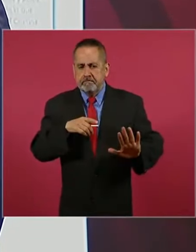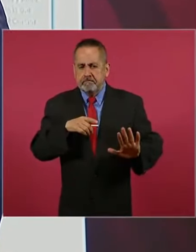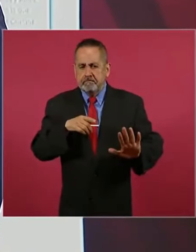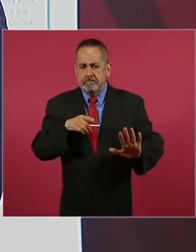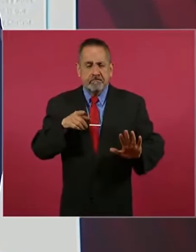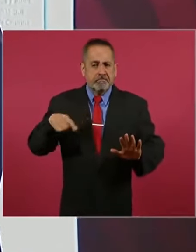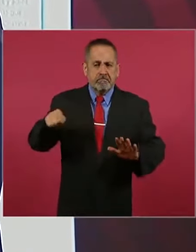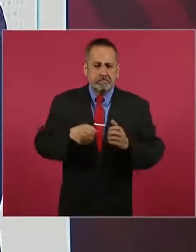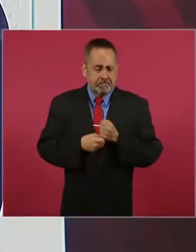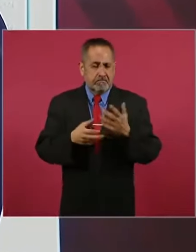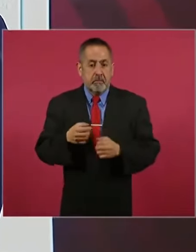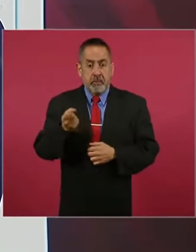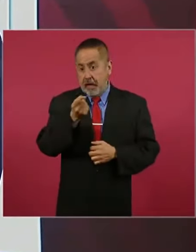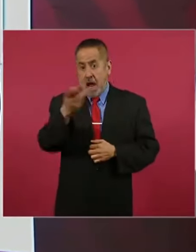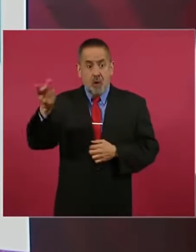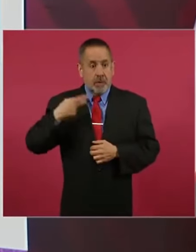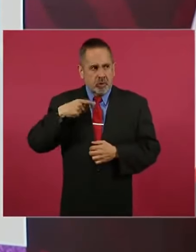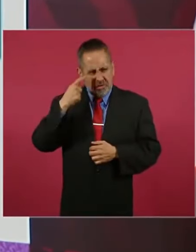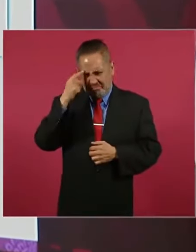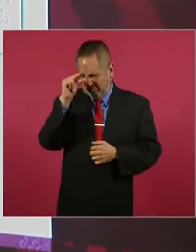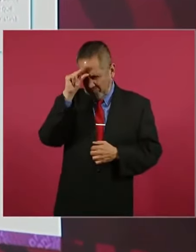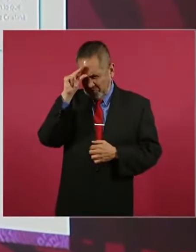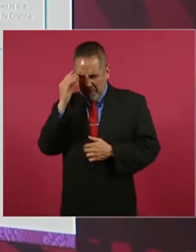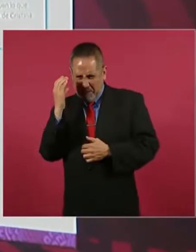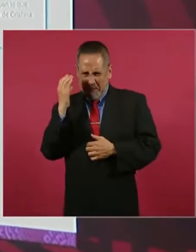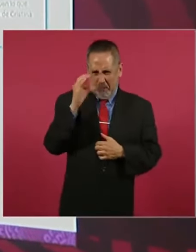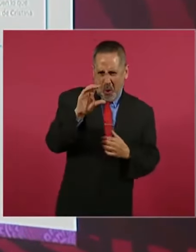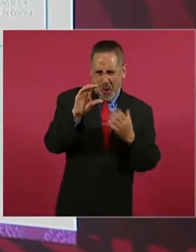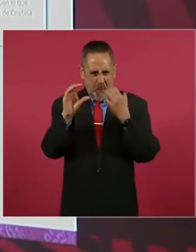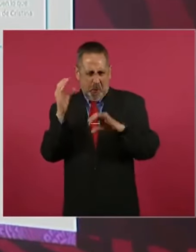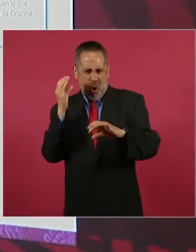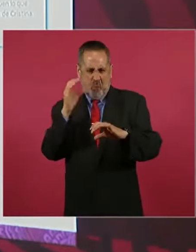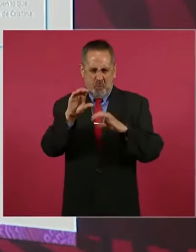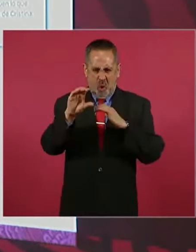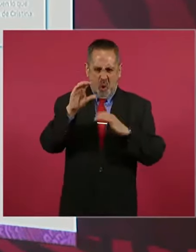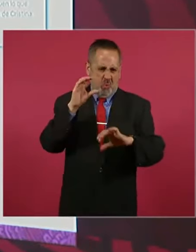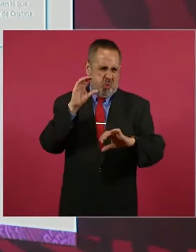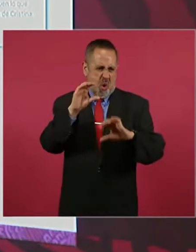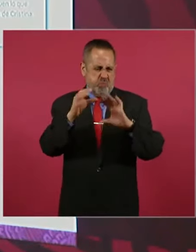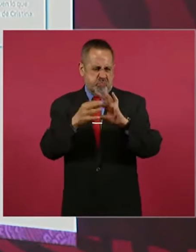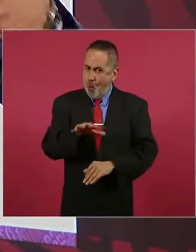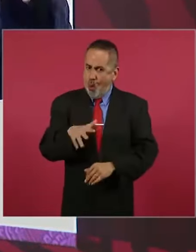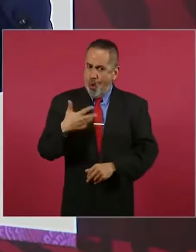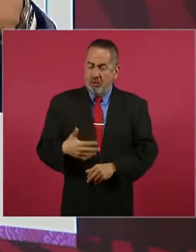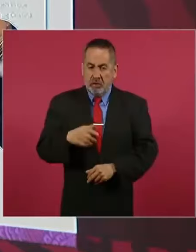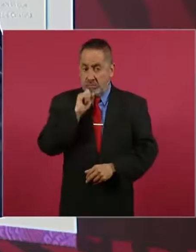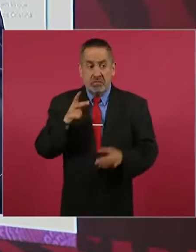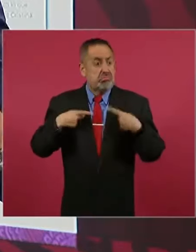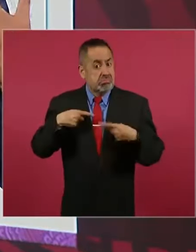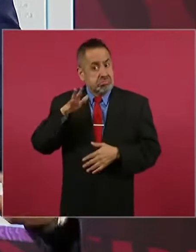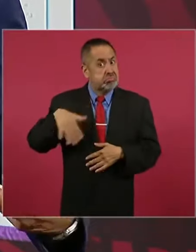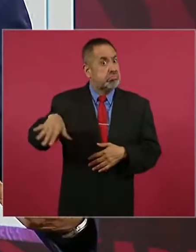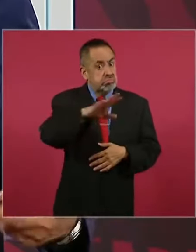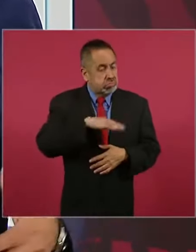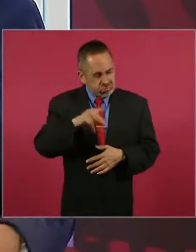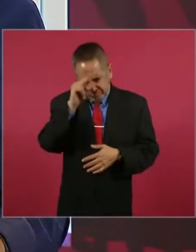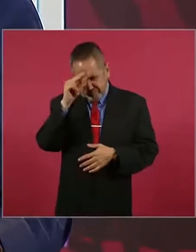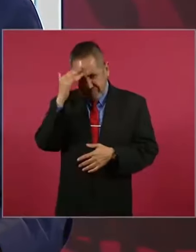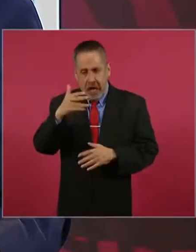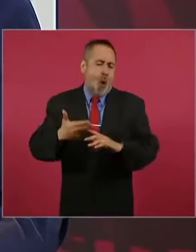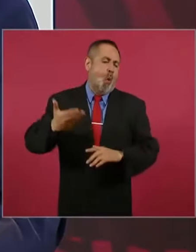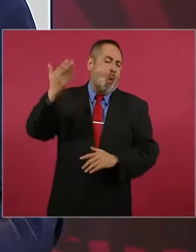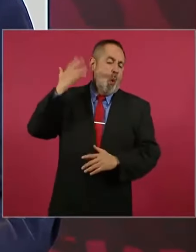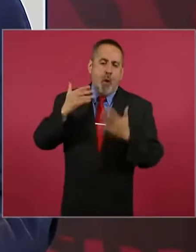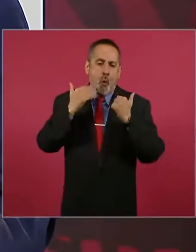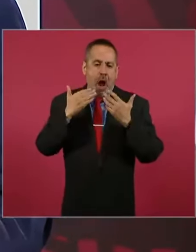manifiesta. Hay unos mensajes inteligentísimos de la misma gente. Esto no se tenía